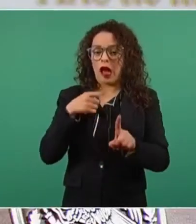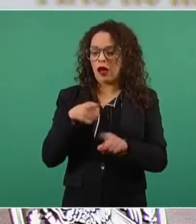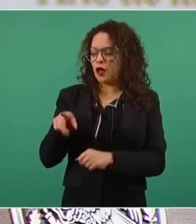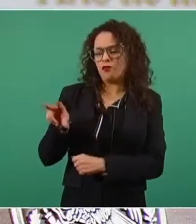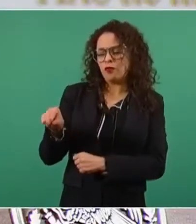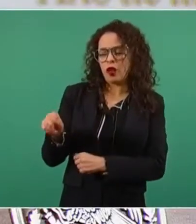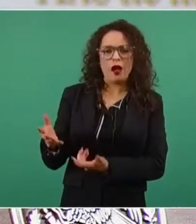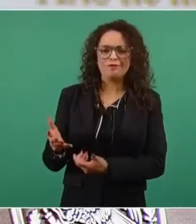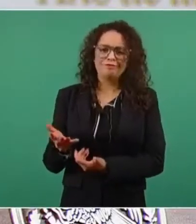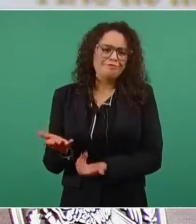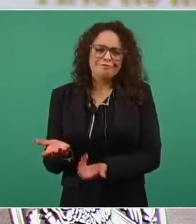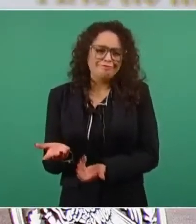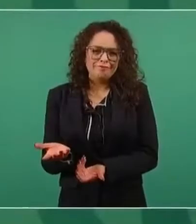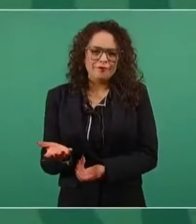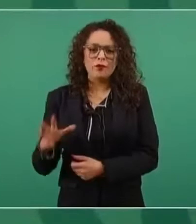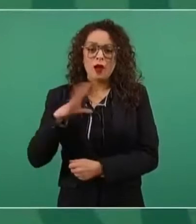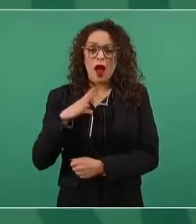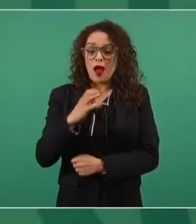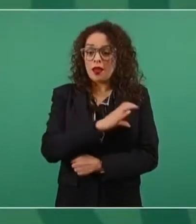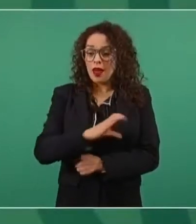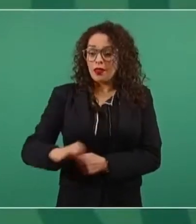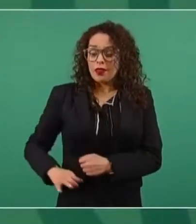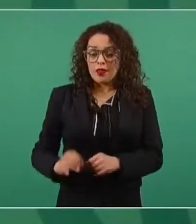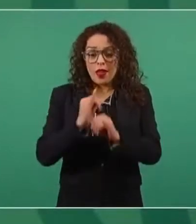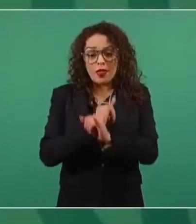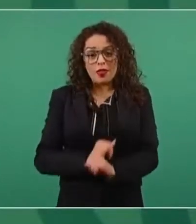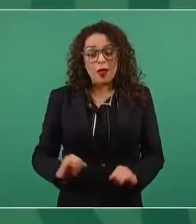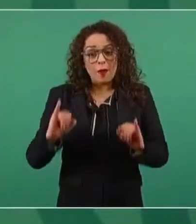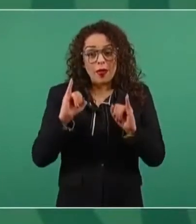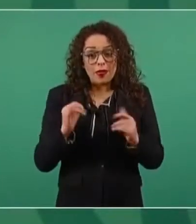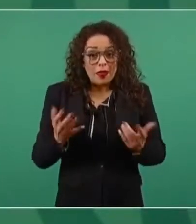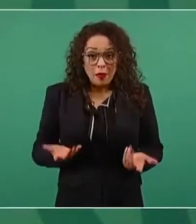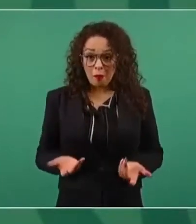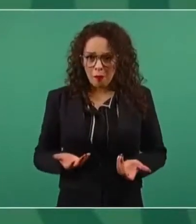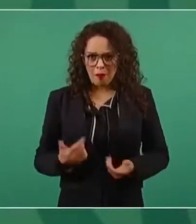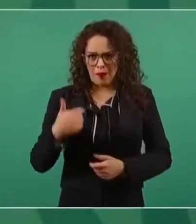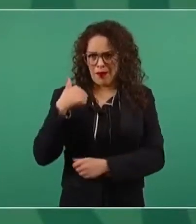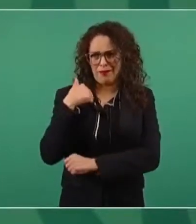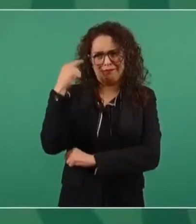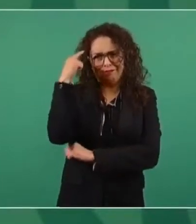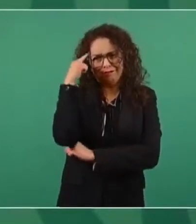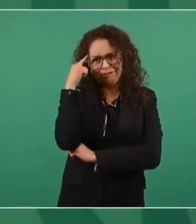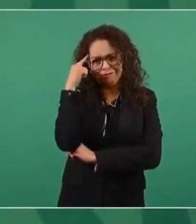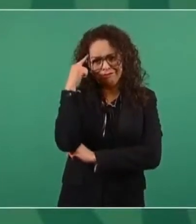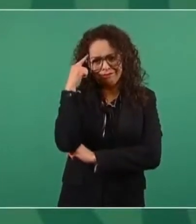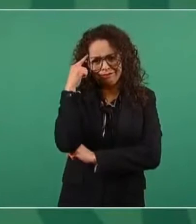Bueno, habían hasta candidatos independientes y yo decía independientes